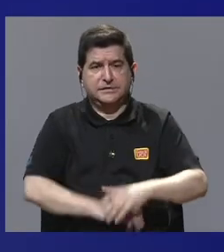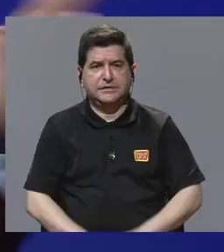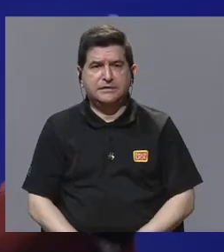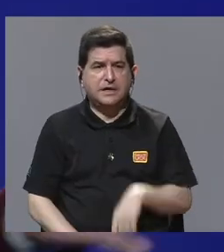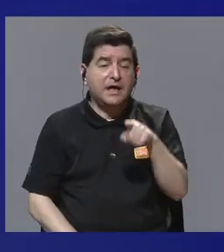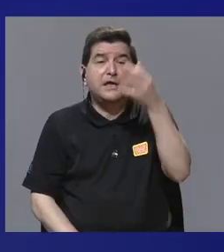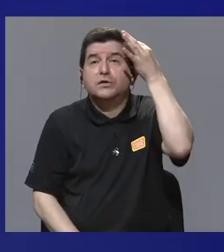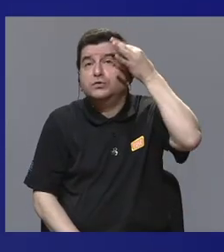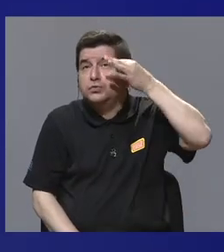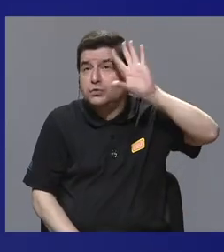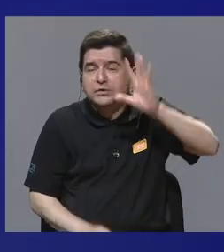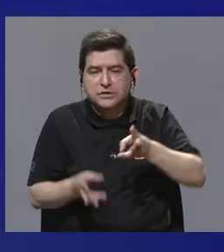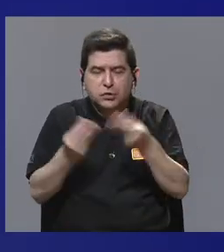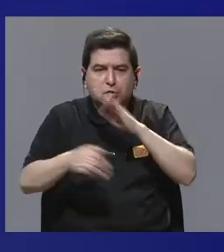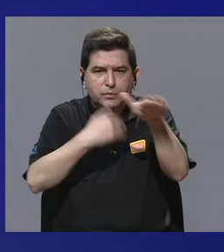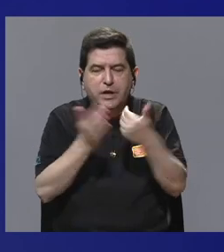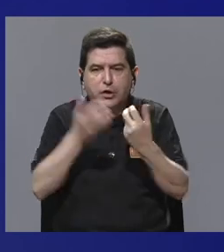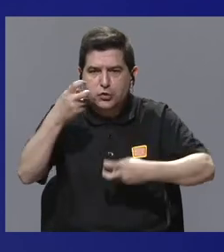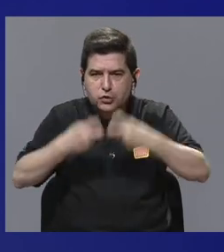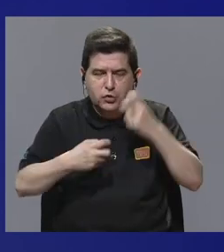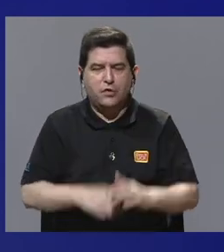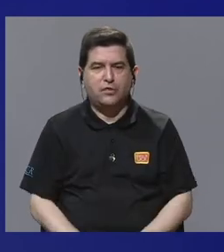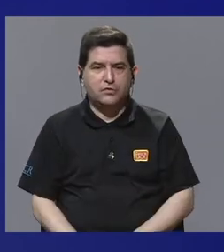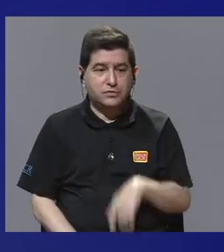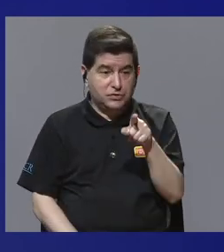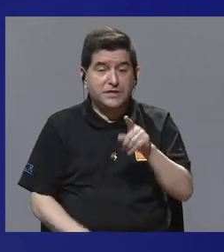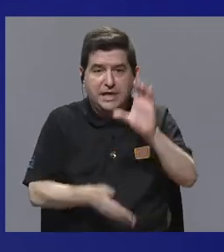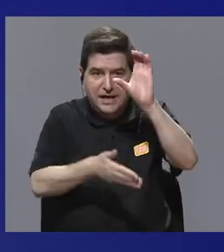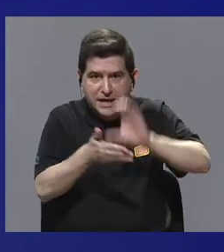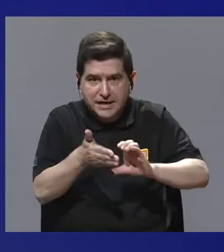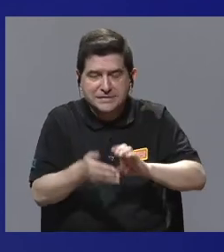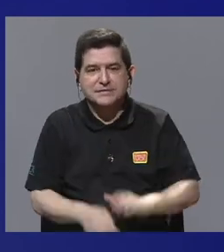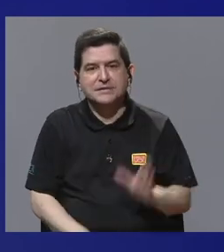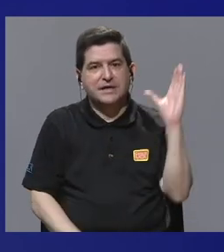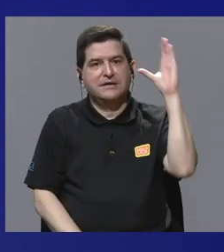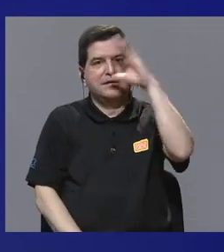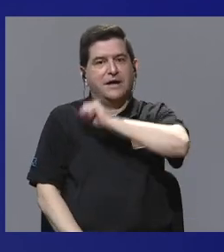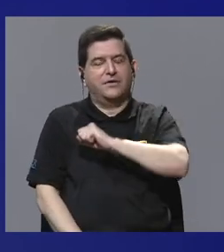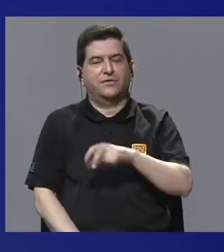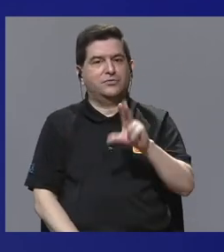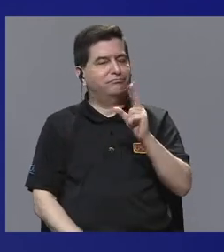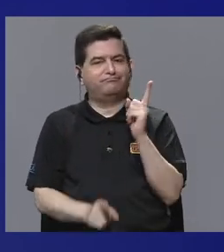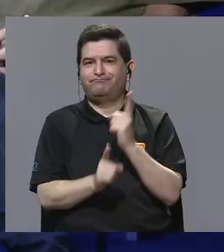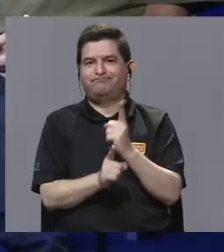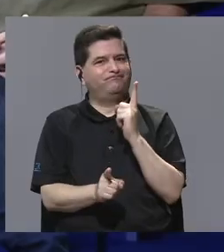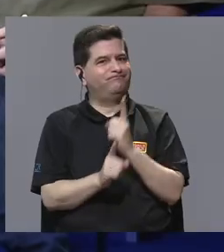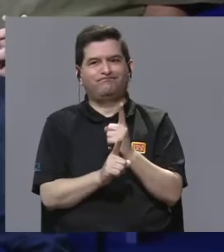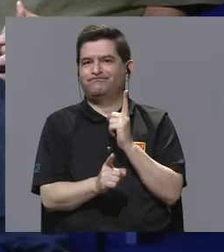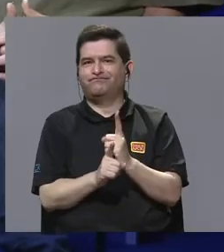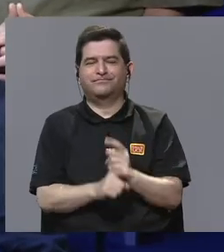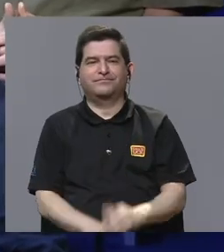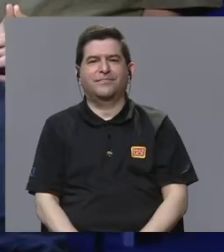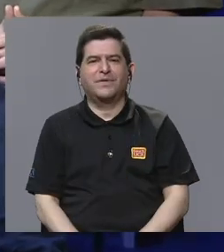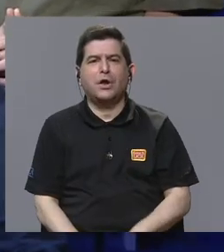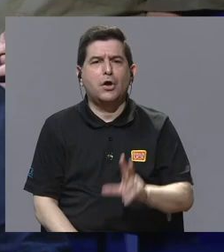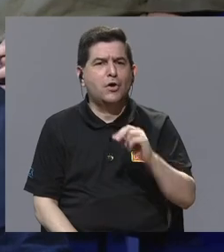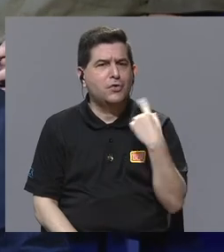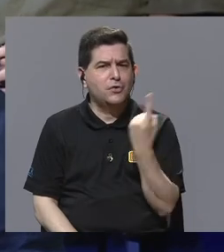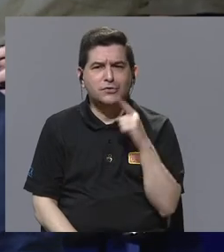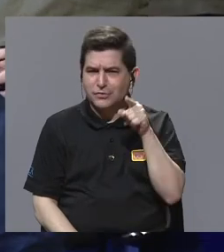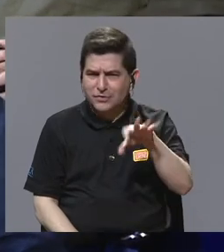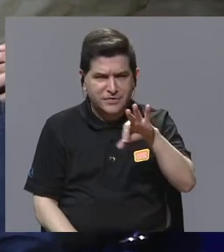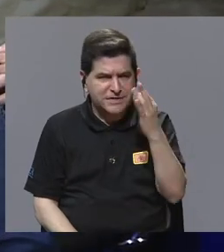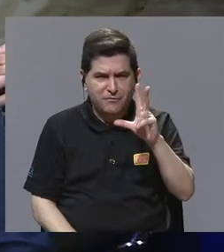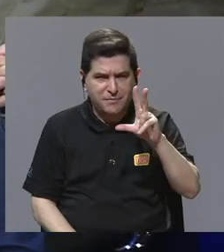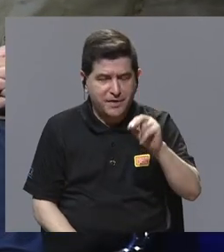supuestamente a resolver todos los problemas. Y en este episodio nos daremos cuenta de que no es tan así, Roberto. No solo no es tan así,